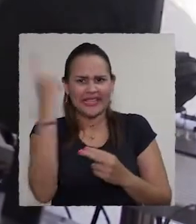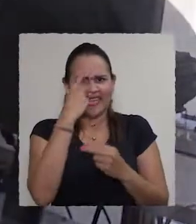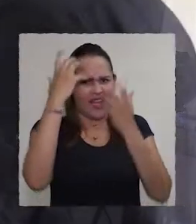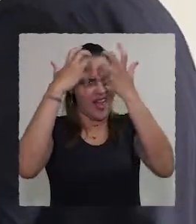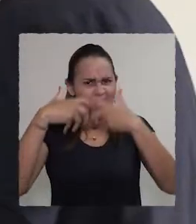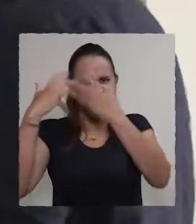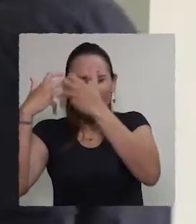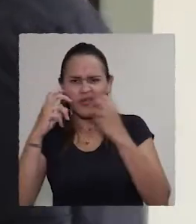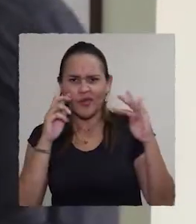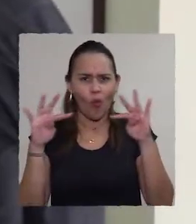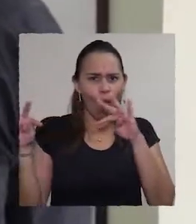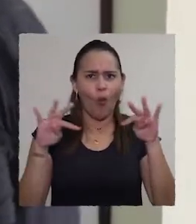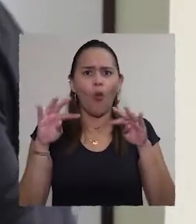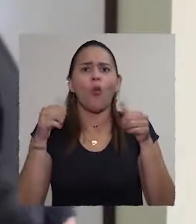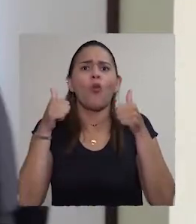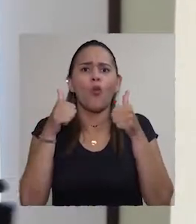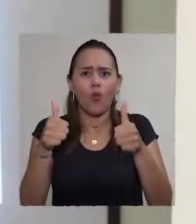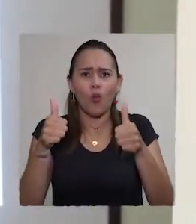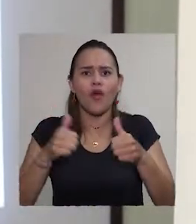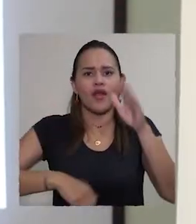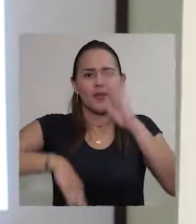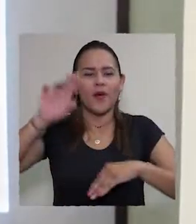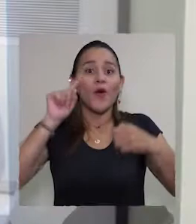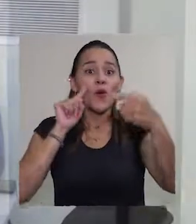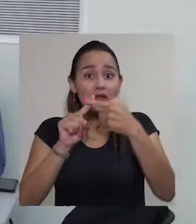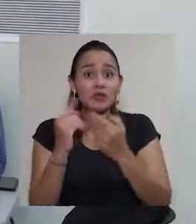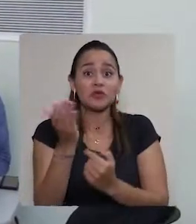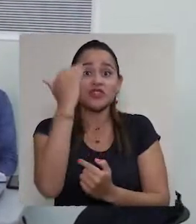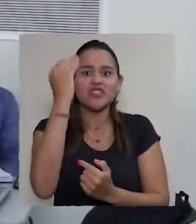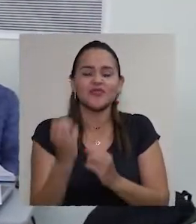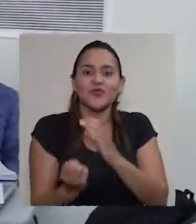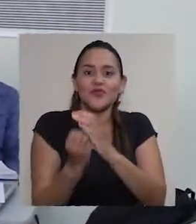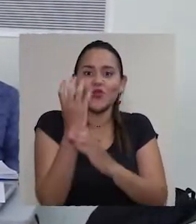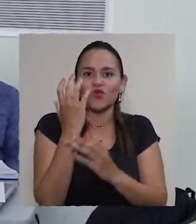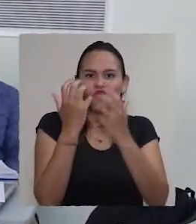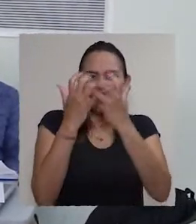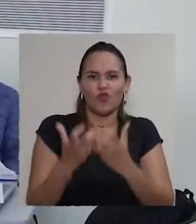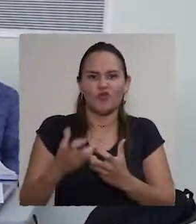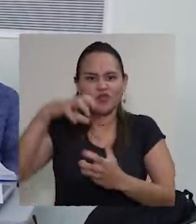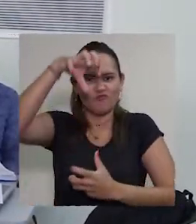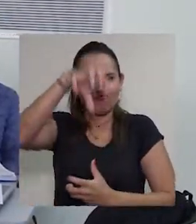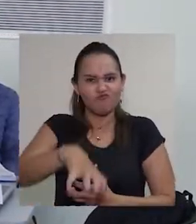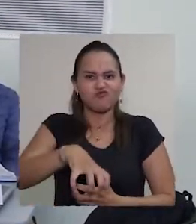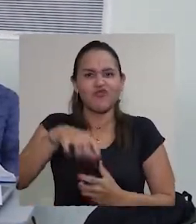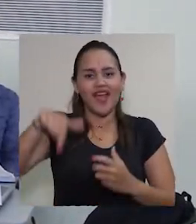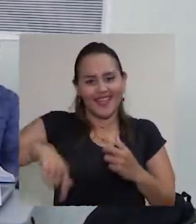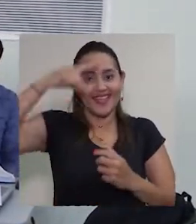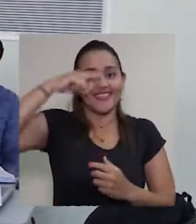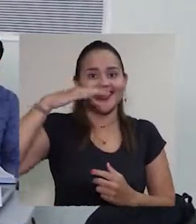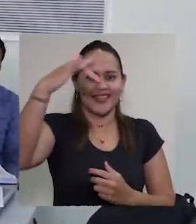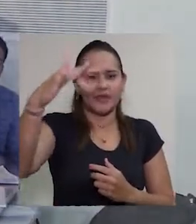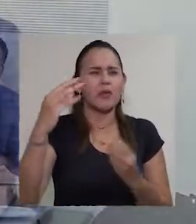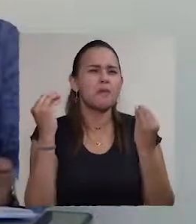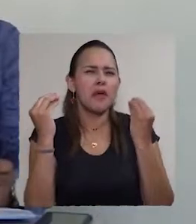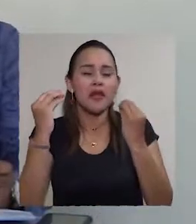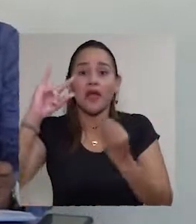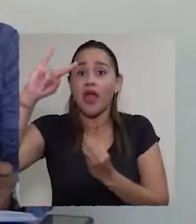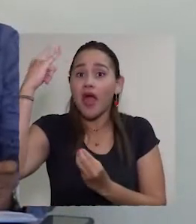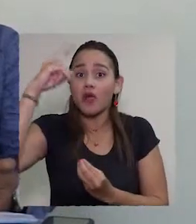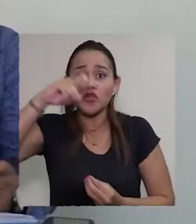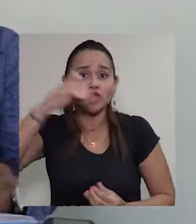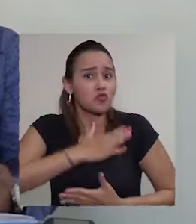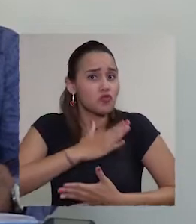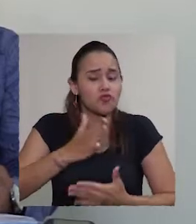eso le permitió obtener la dirección de la sucursal en Santa Marta de esta popular empresa de domicilios, experiencias que utilizó para